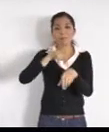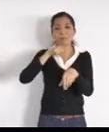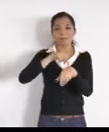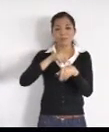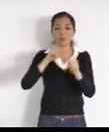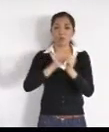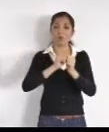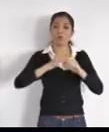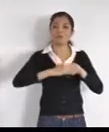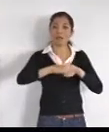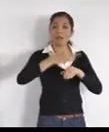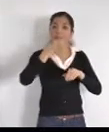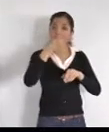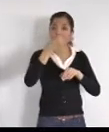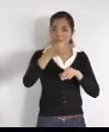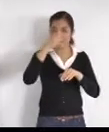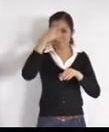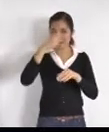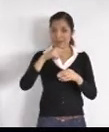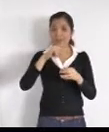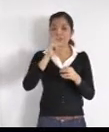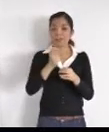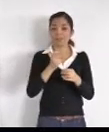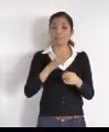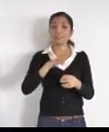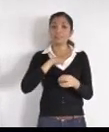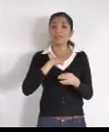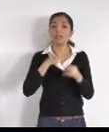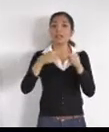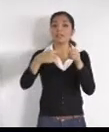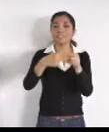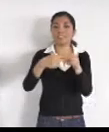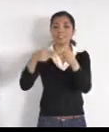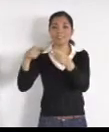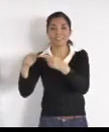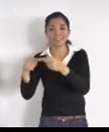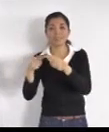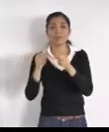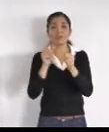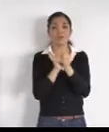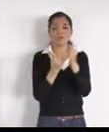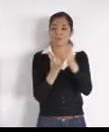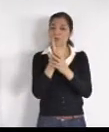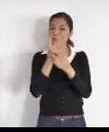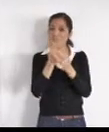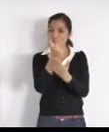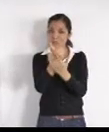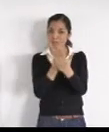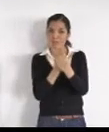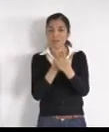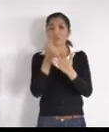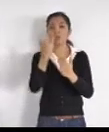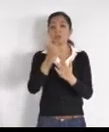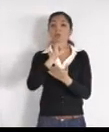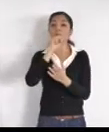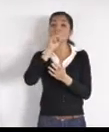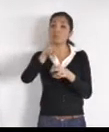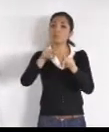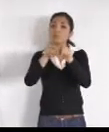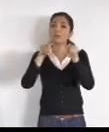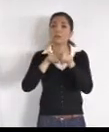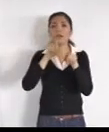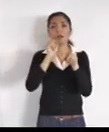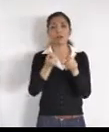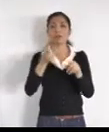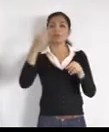Además que la nomenclatura de la cabecera tendrá también el nombre de la calle escrito en lenguaje braille. Hicimos un avance de